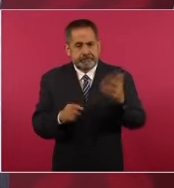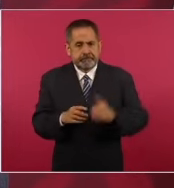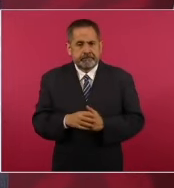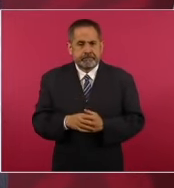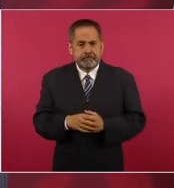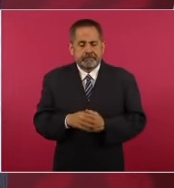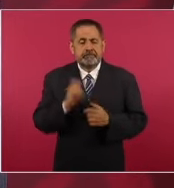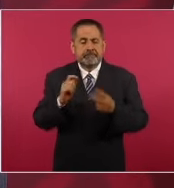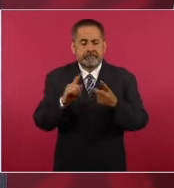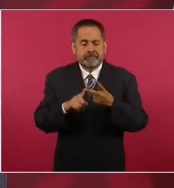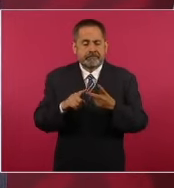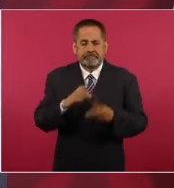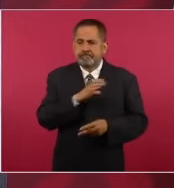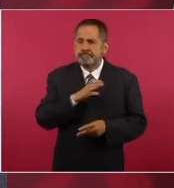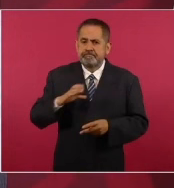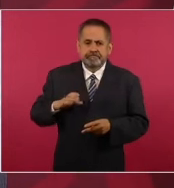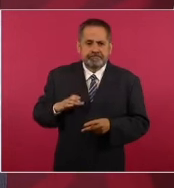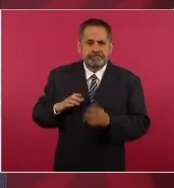cristiano,